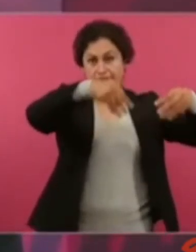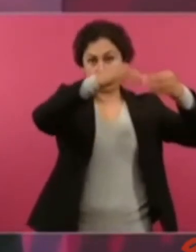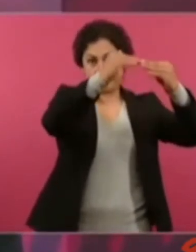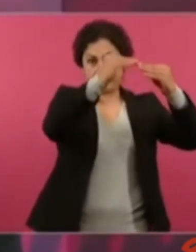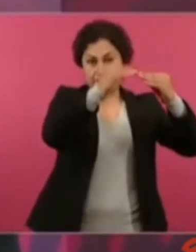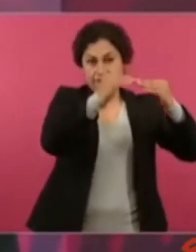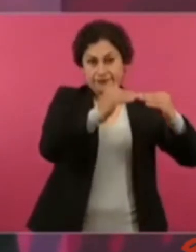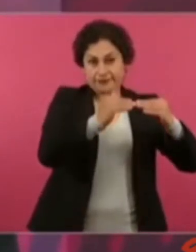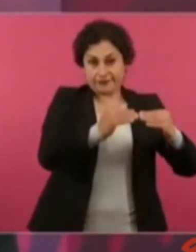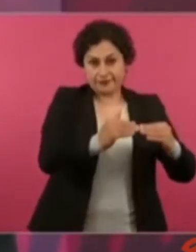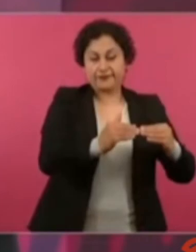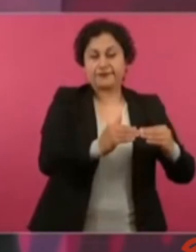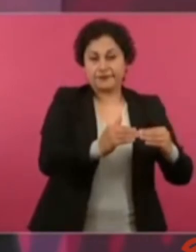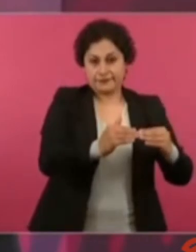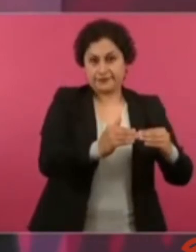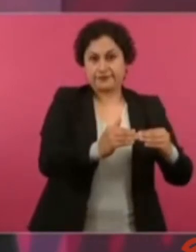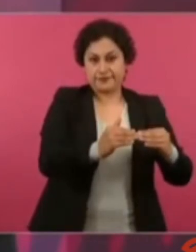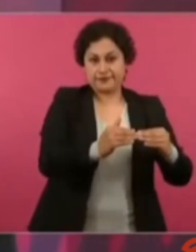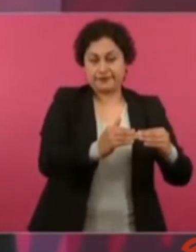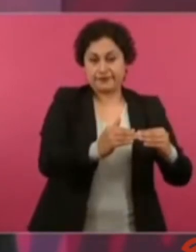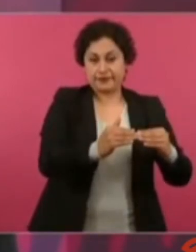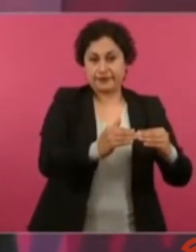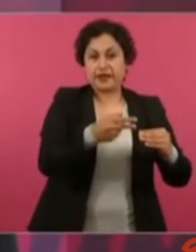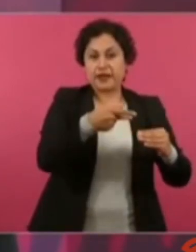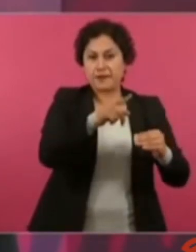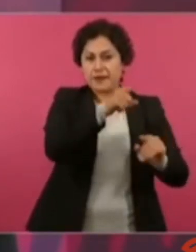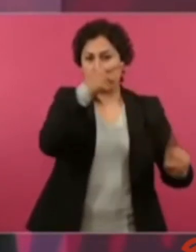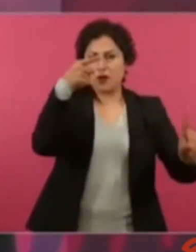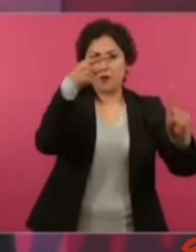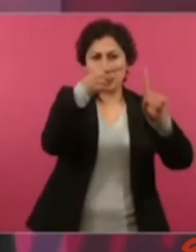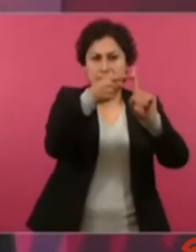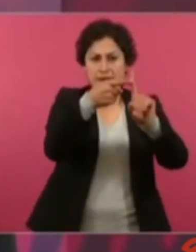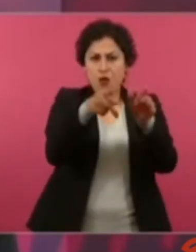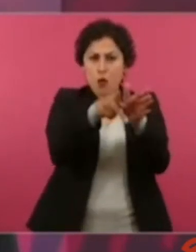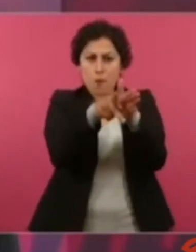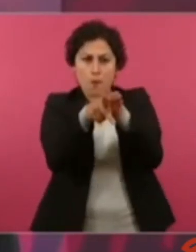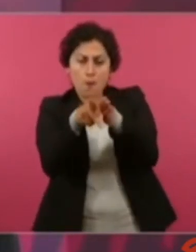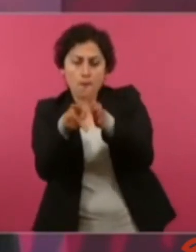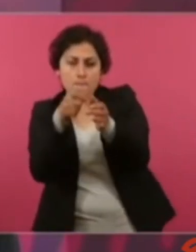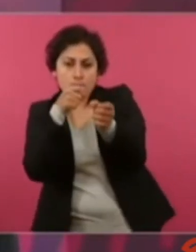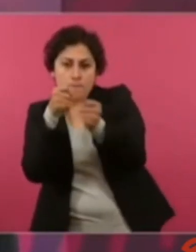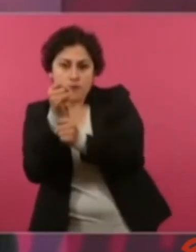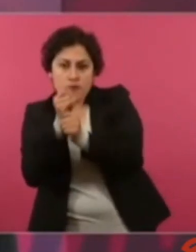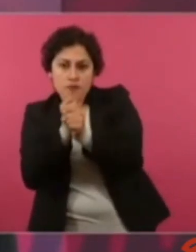de relaciones políticas